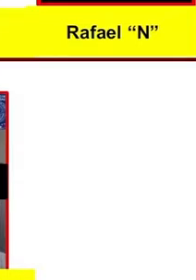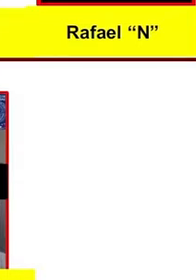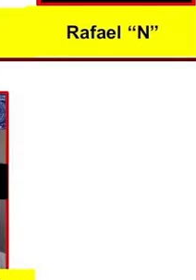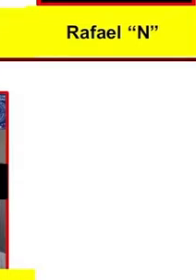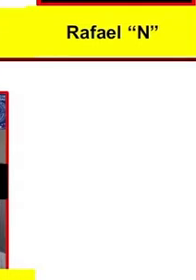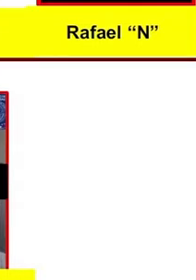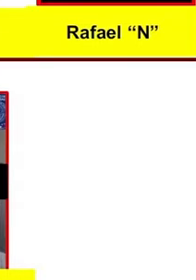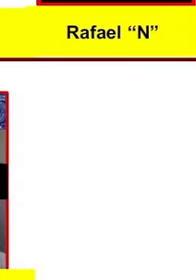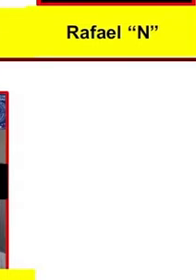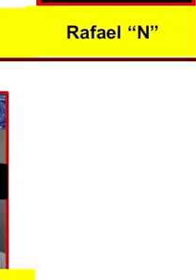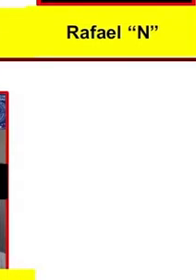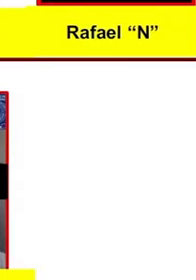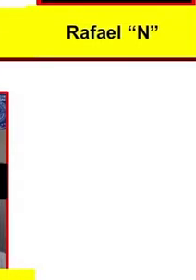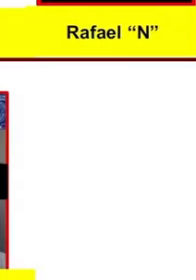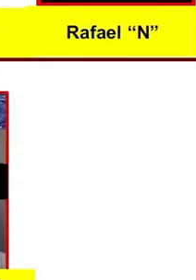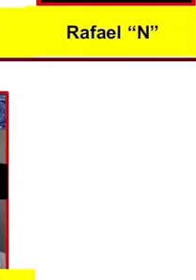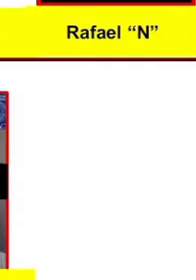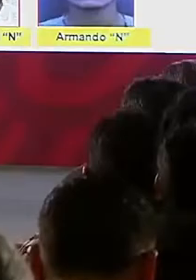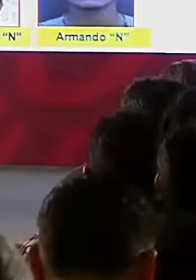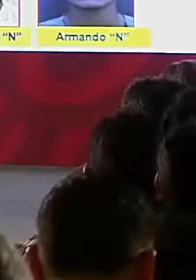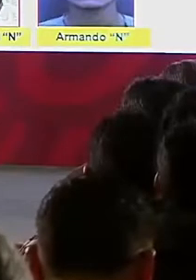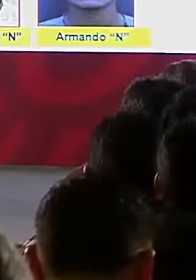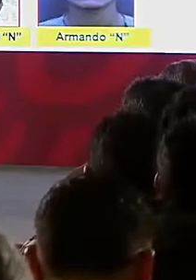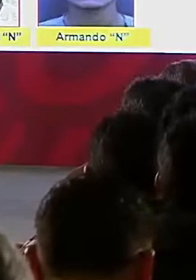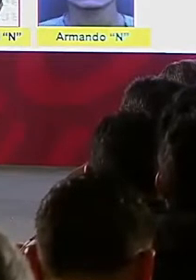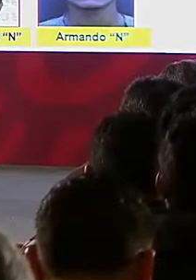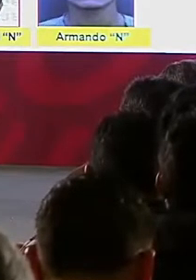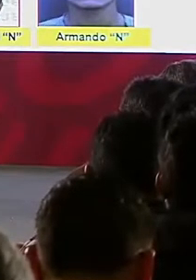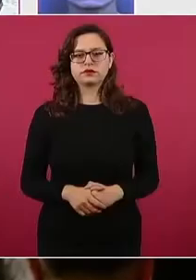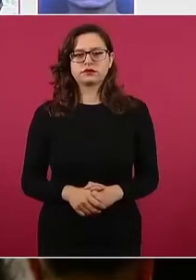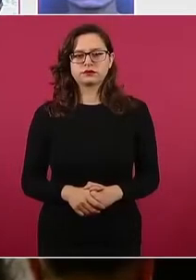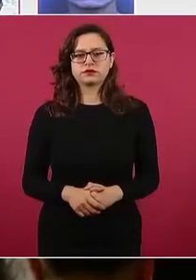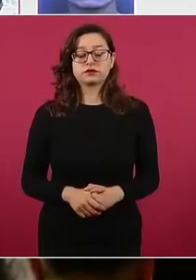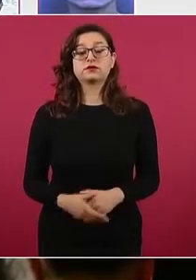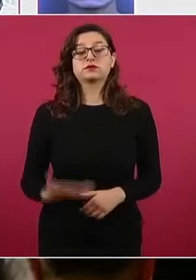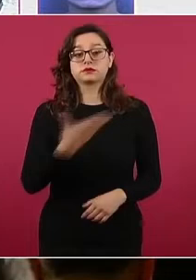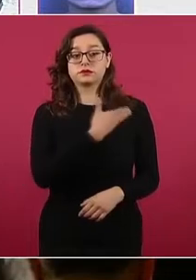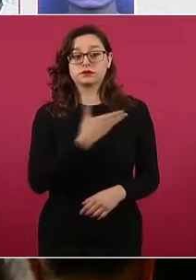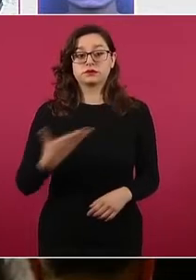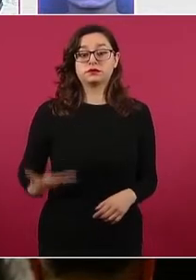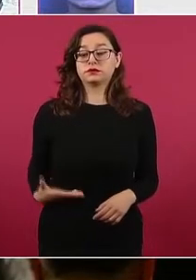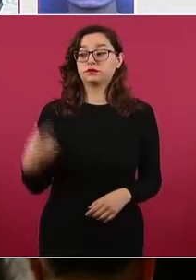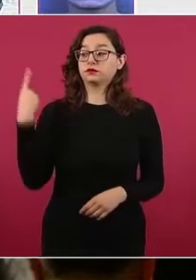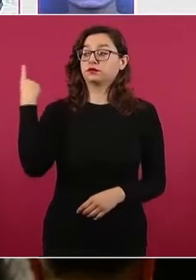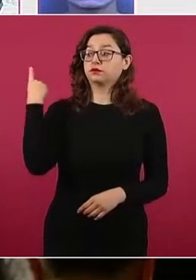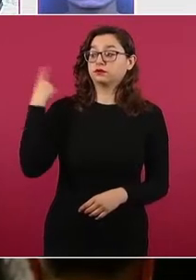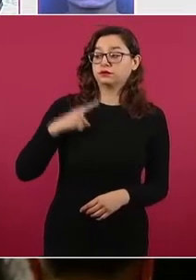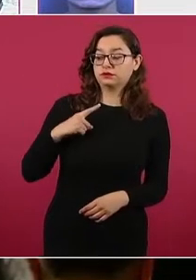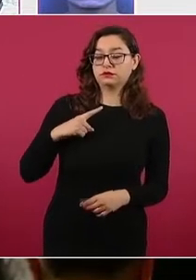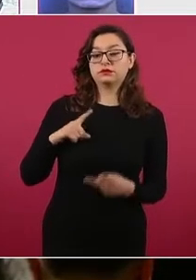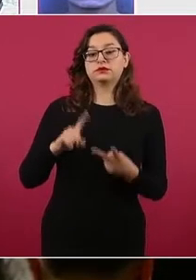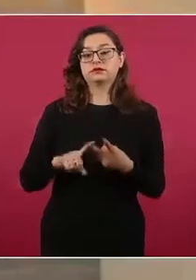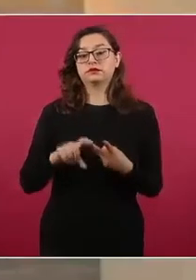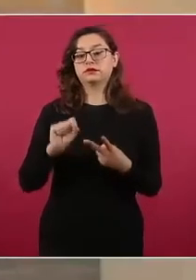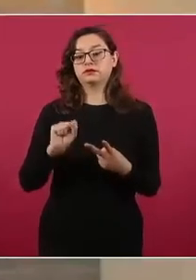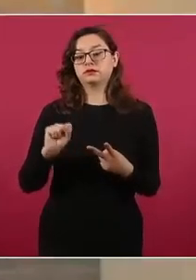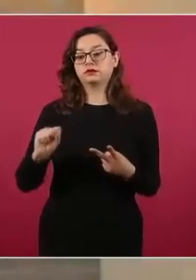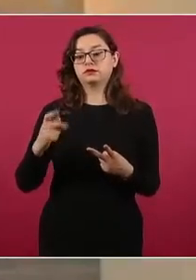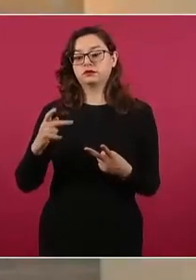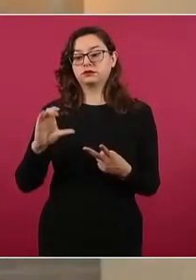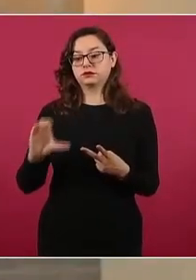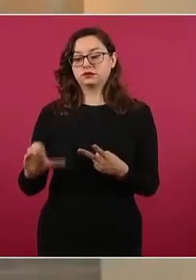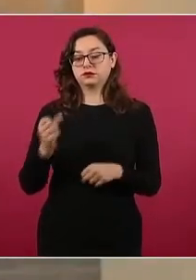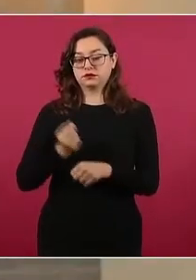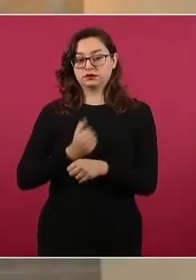Como aquí lo hemos informado, es parte de la instrucción del presidente de la República y también de la Secretaría de Seguridad